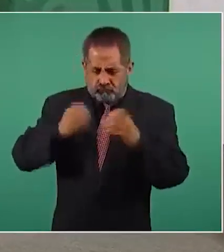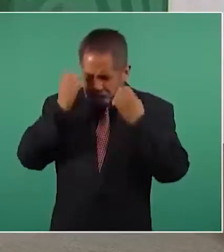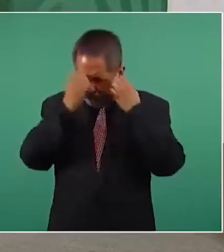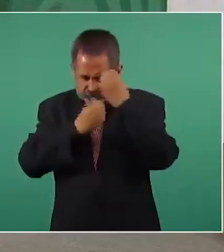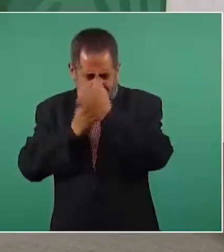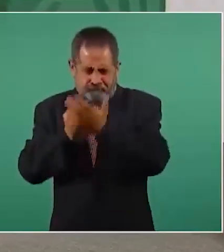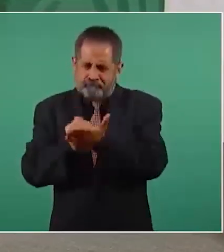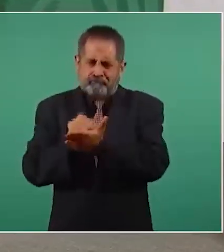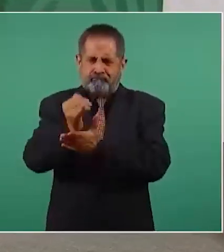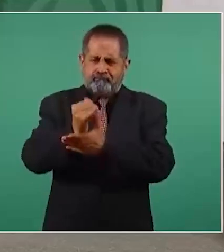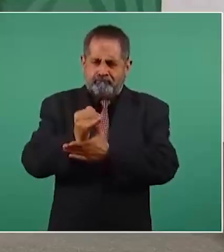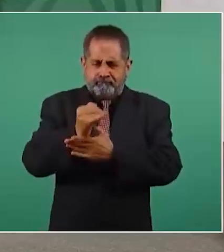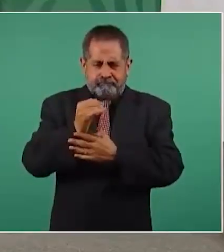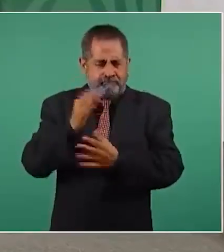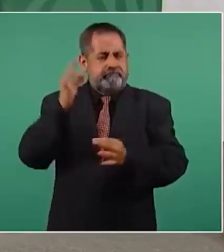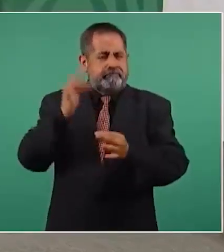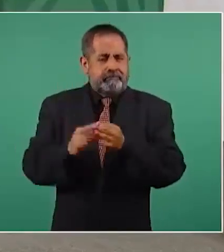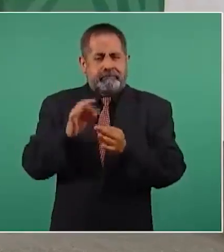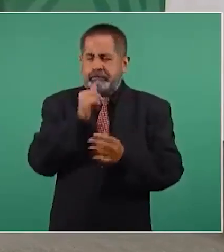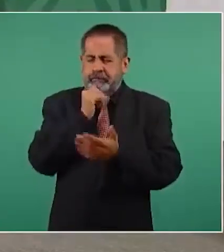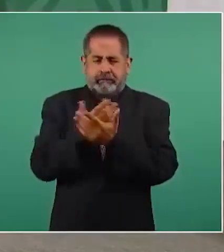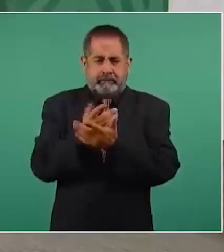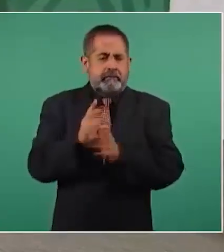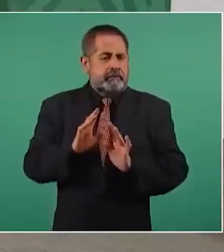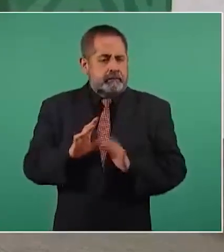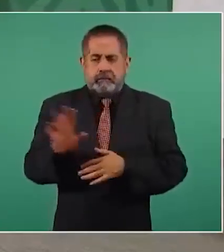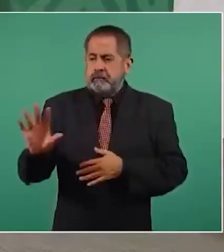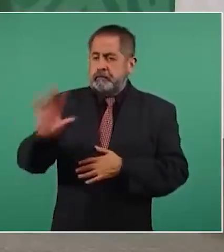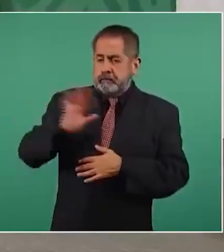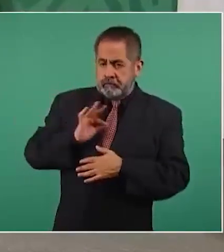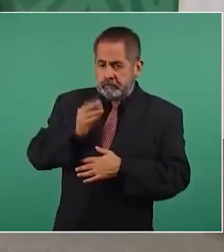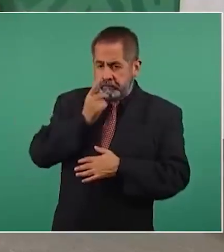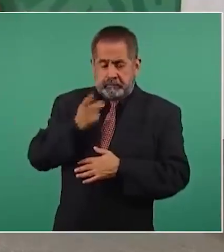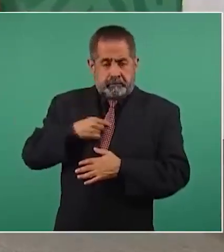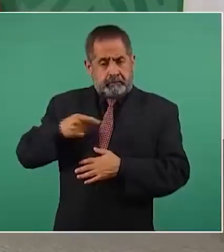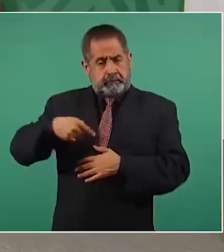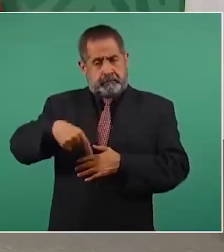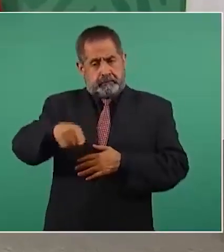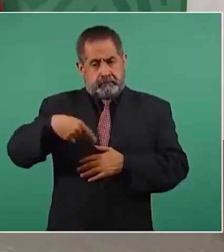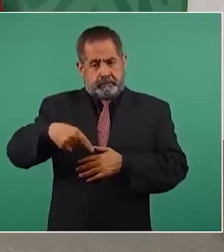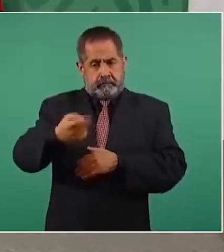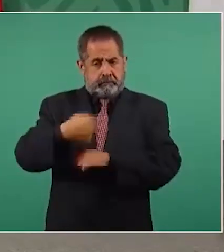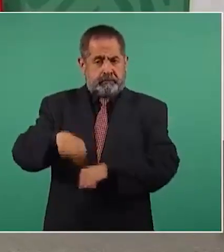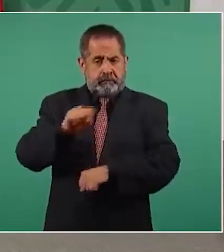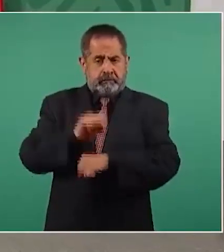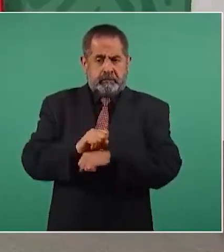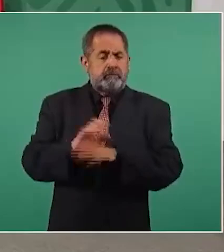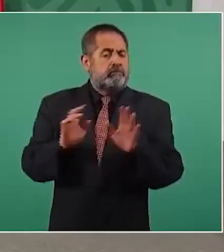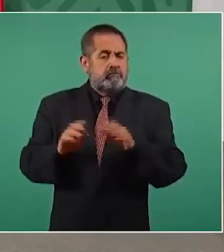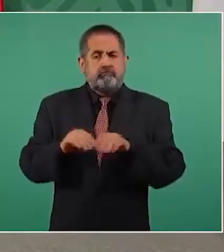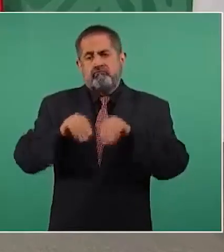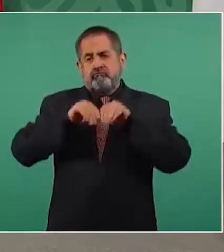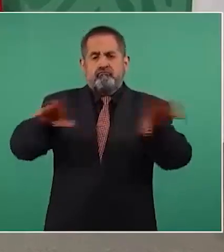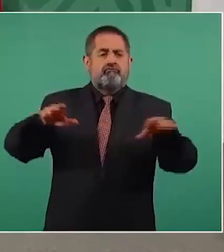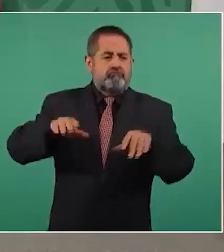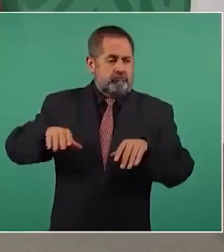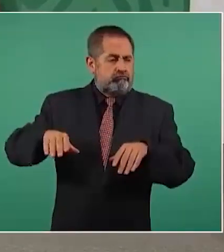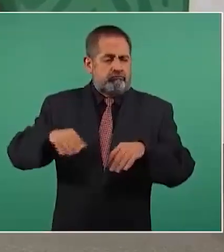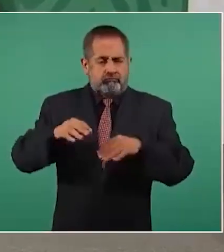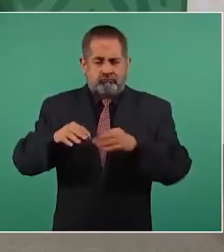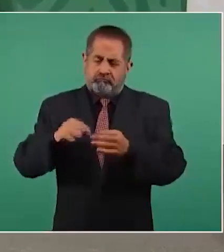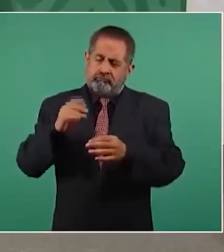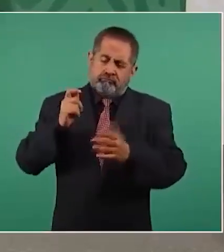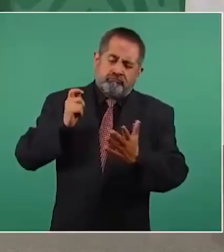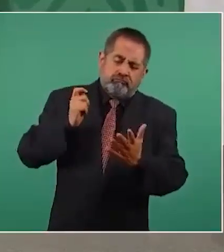Tengo entendido que en esta semana se va a dar a conocer el dictamen